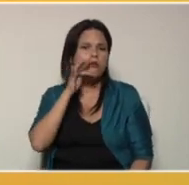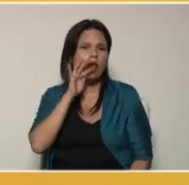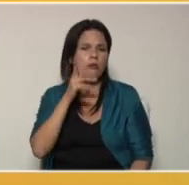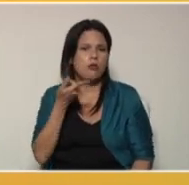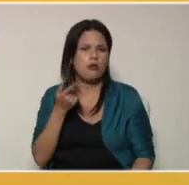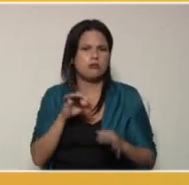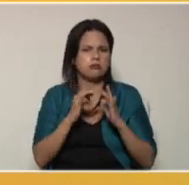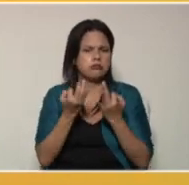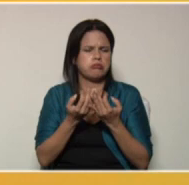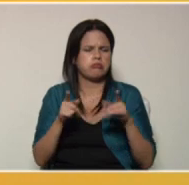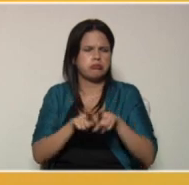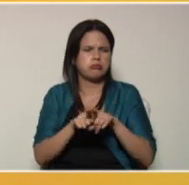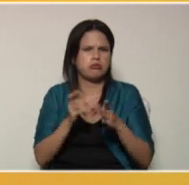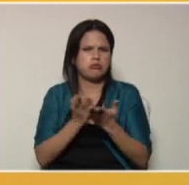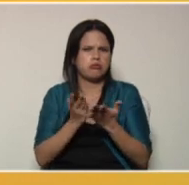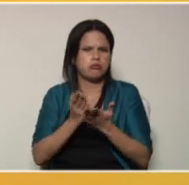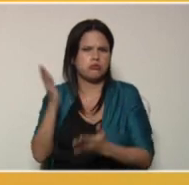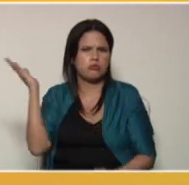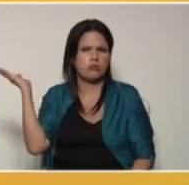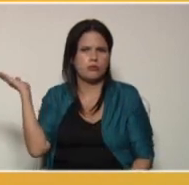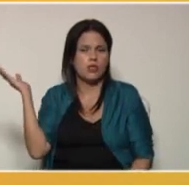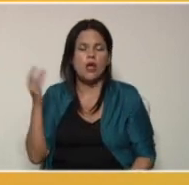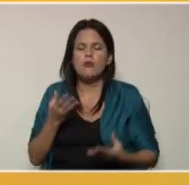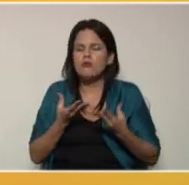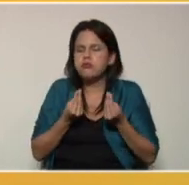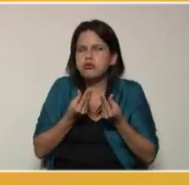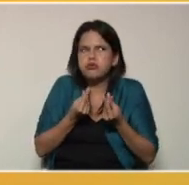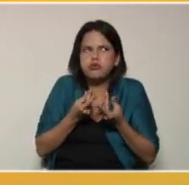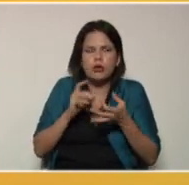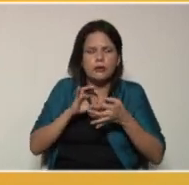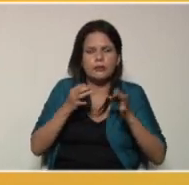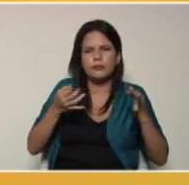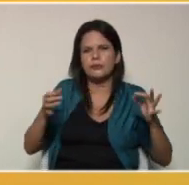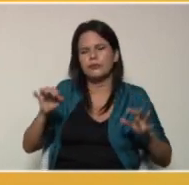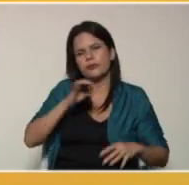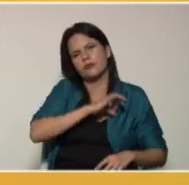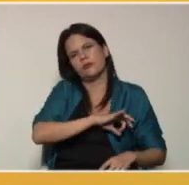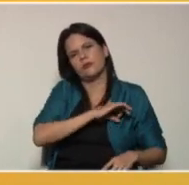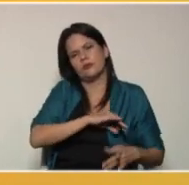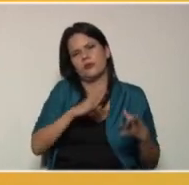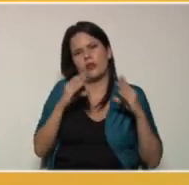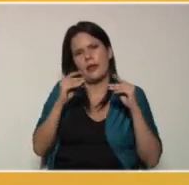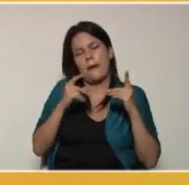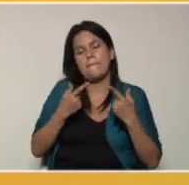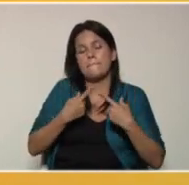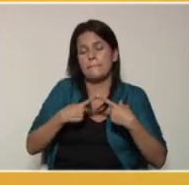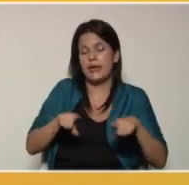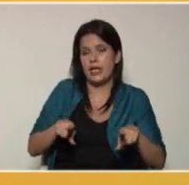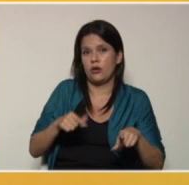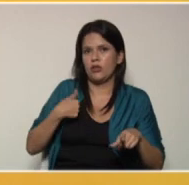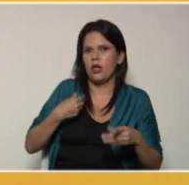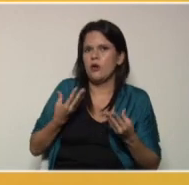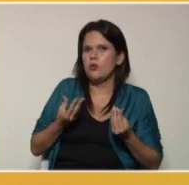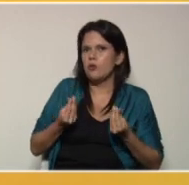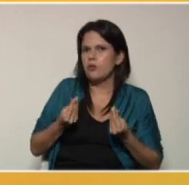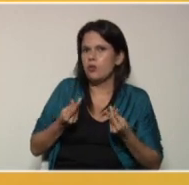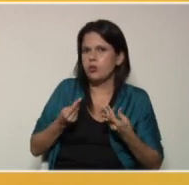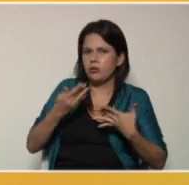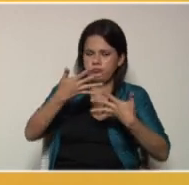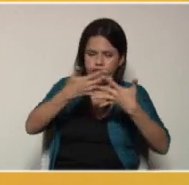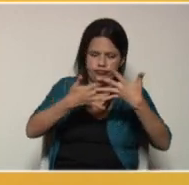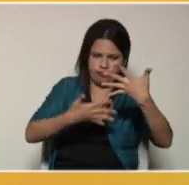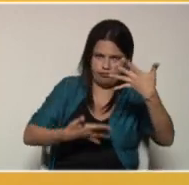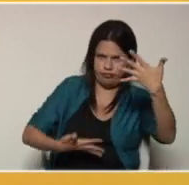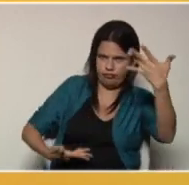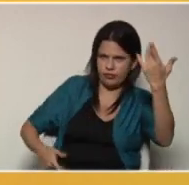arroba Cada Familia Una Escuela. Hay muchas más redes sociales de las cuales comentarte, pero como todavía tiene mucho el contenido que